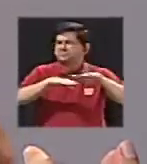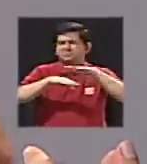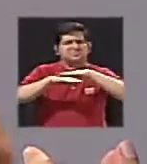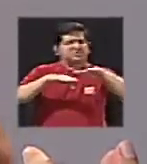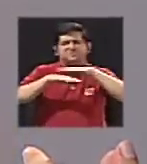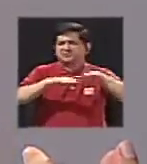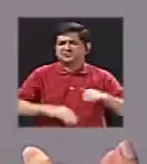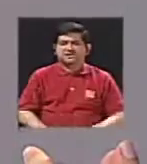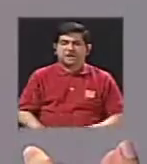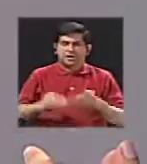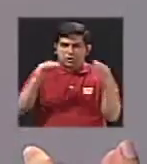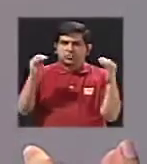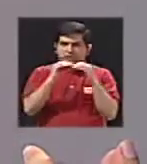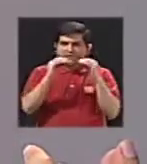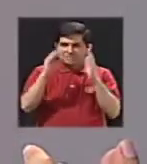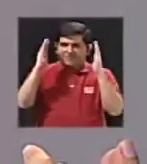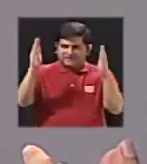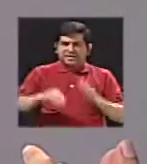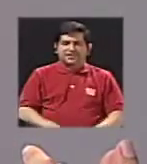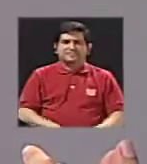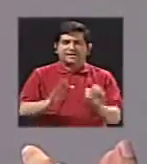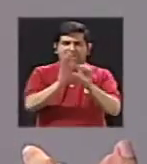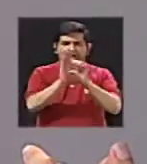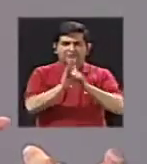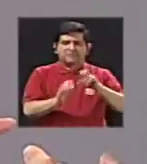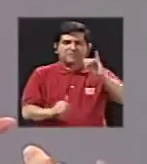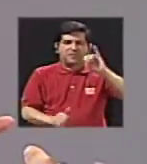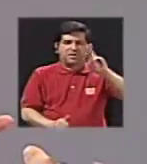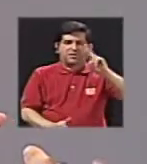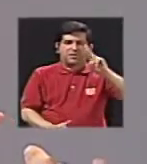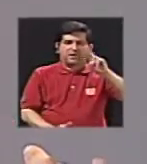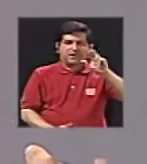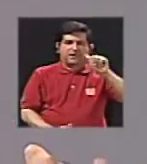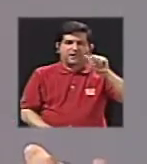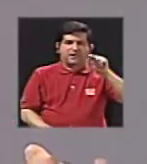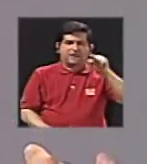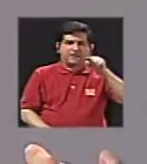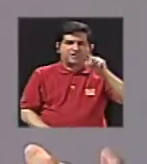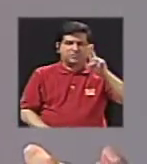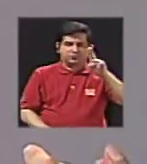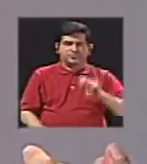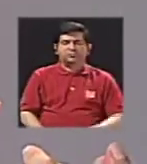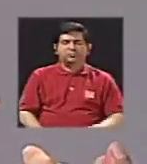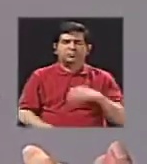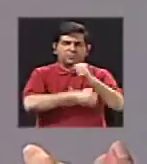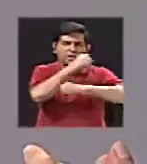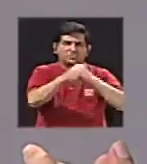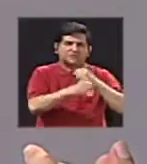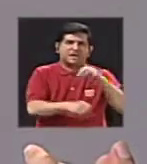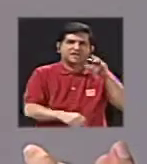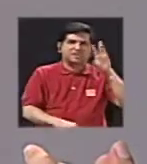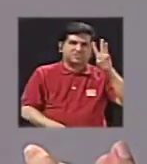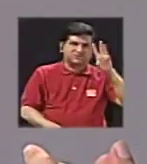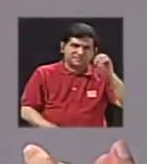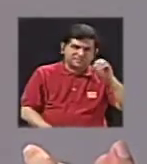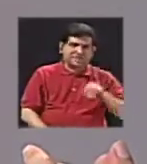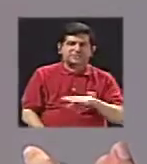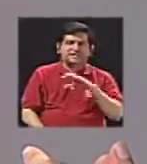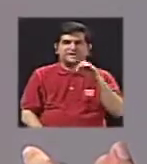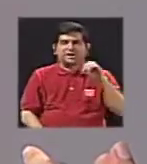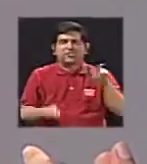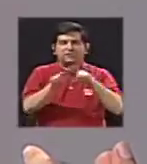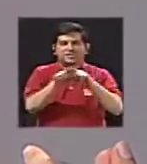pues más grandes como la Irasú en los 60 o el volcán Poas en los 50 o inclusive en el volcán Arenal